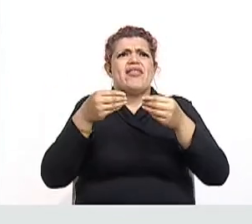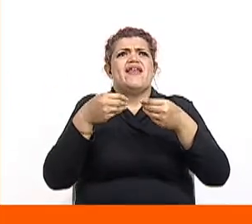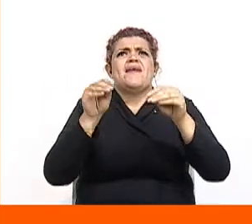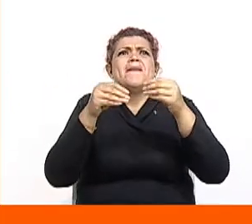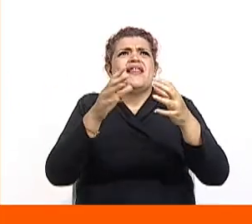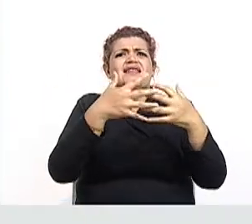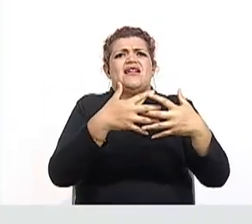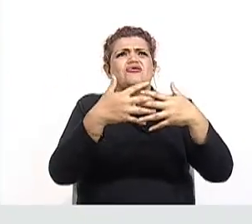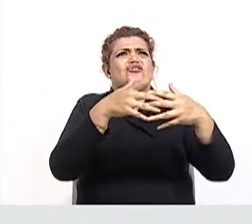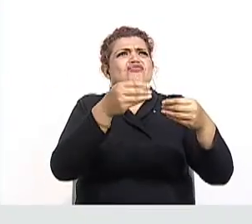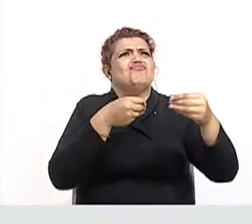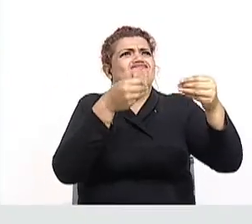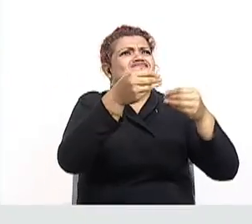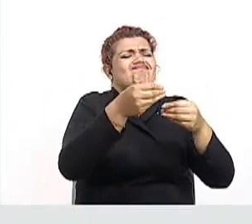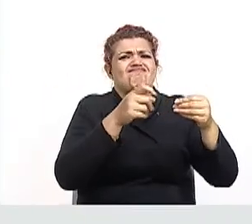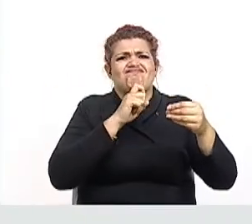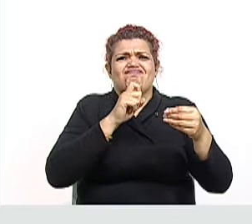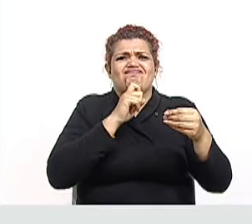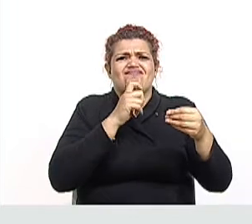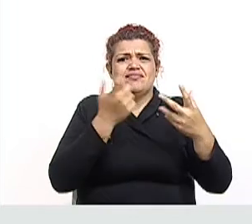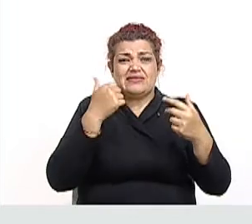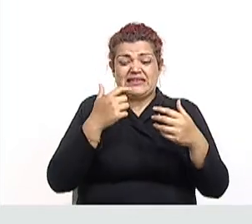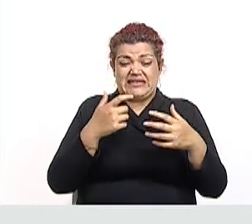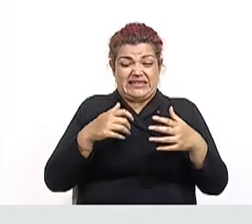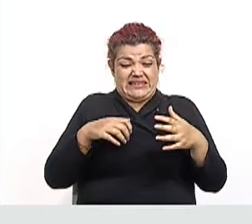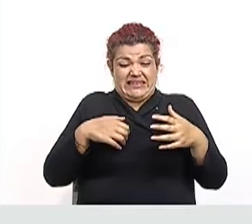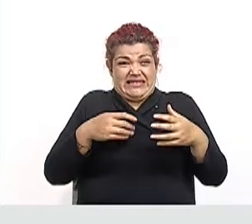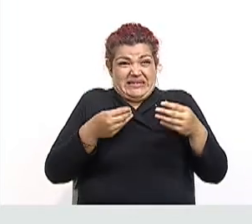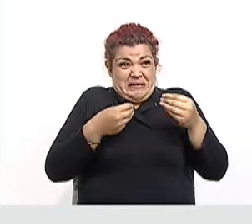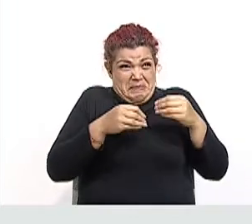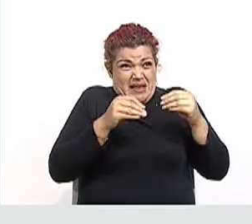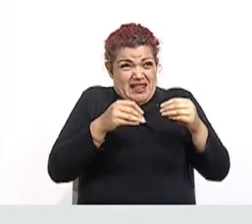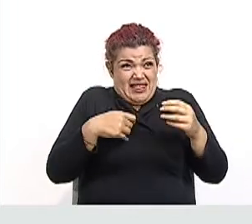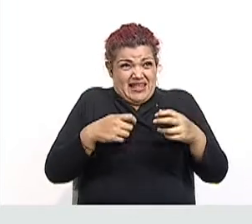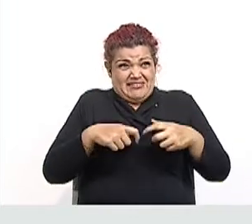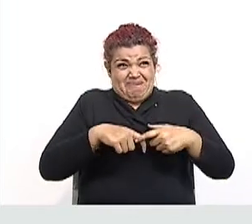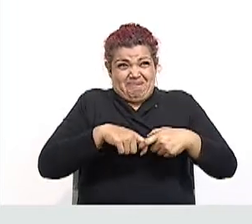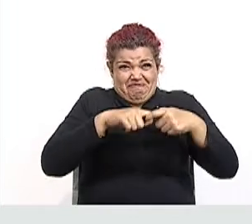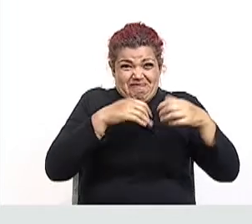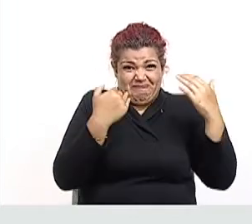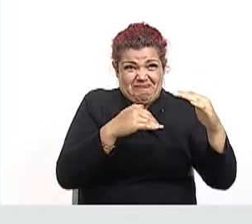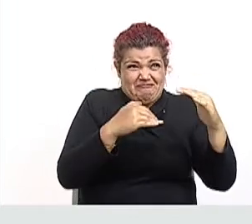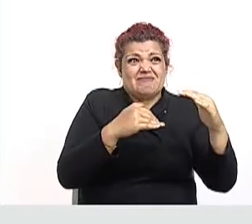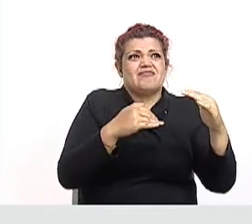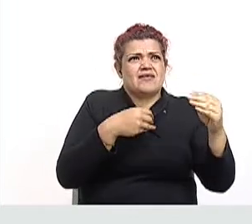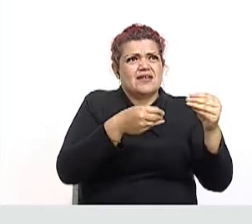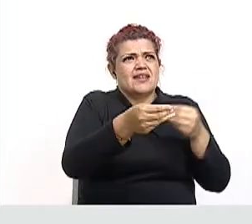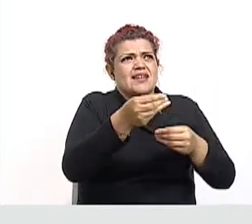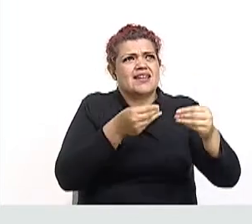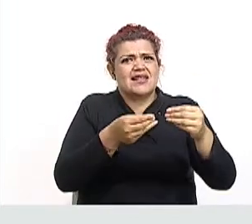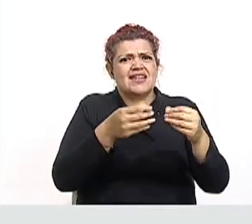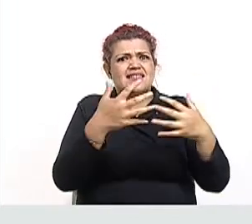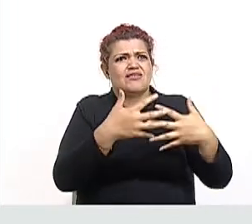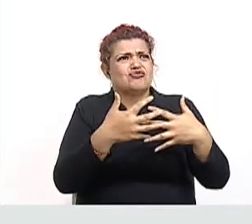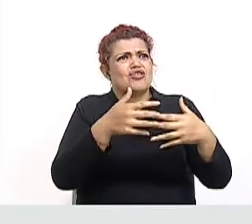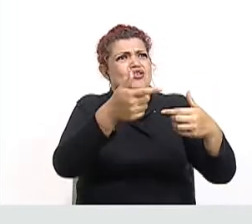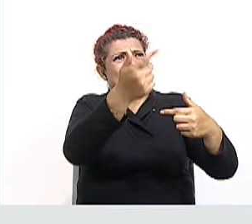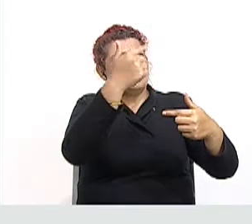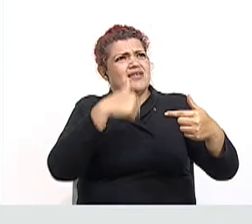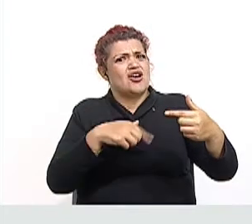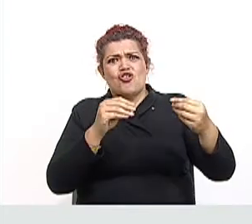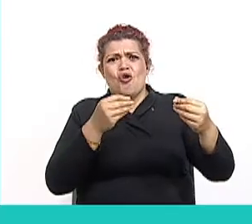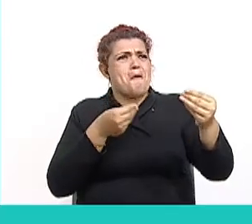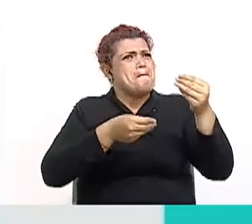estadounidense. La restricción de las exportaciones de materias primas de Estados Unidos al país desestabilizó la producción